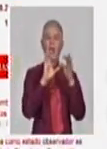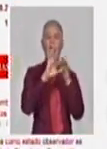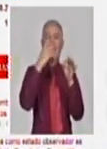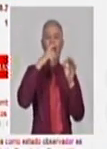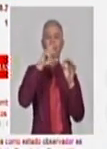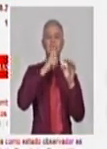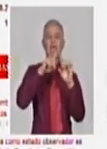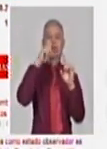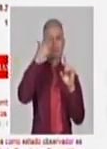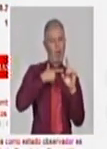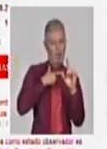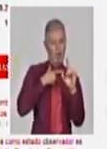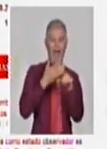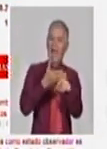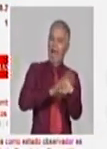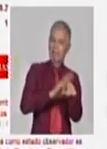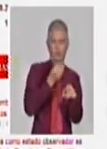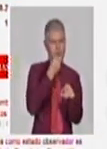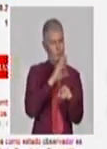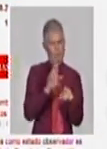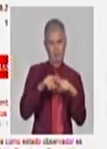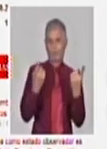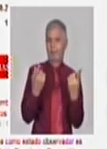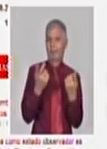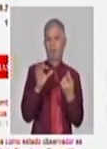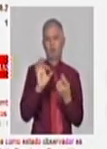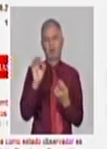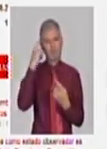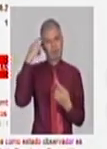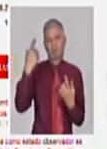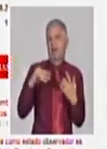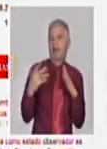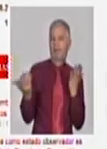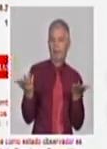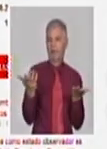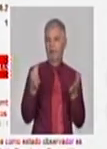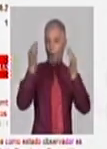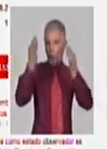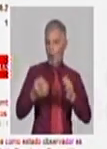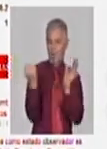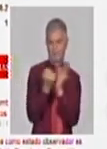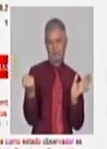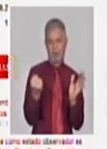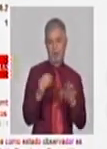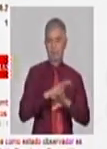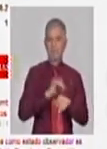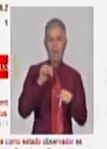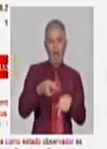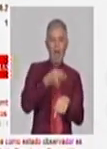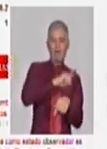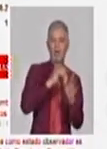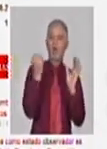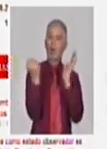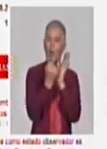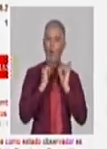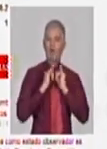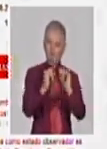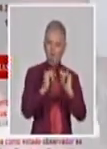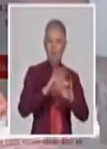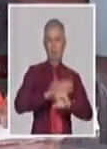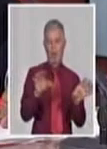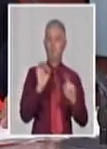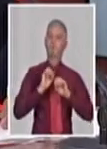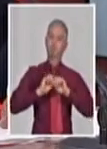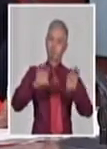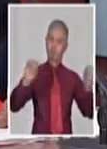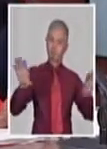tuviera acceso a las normas a partir de determinado crecimiento de precios podía llegar al tipo de cambio. Yo les recomiendo a